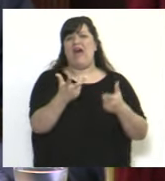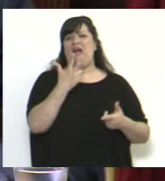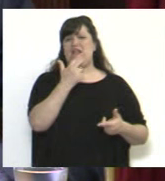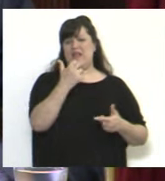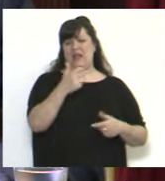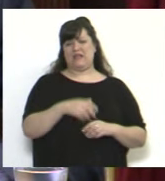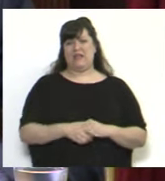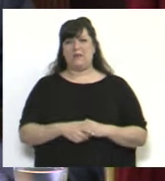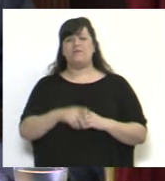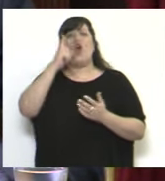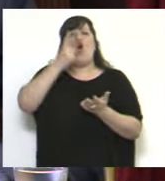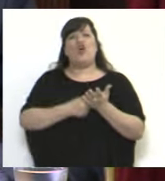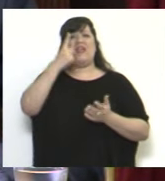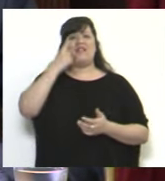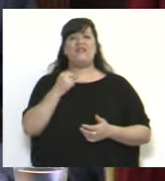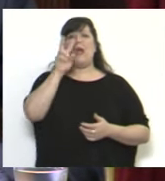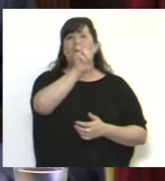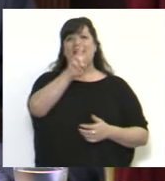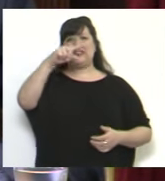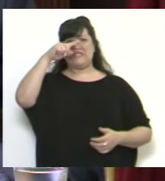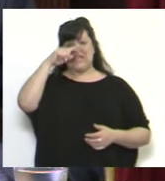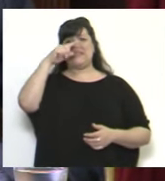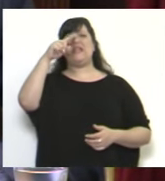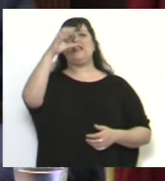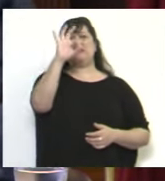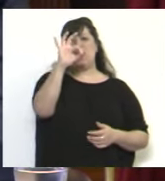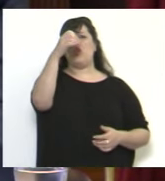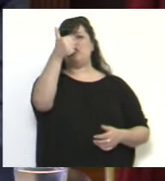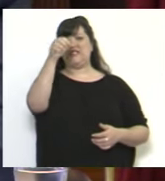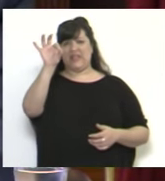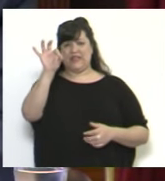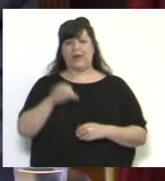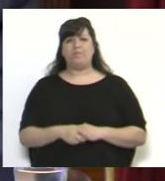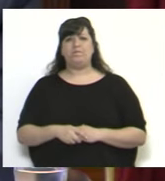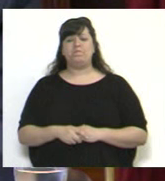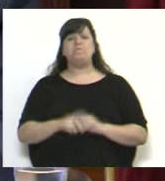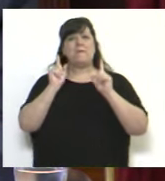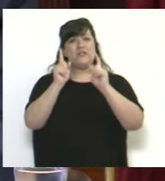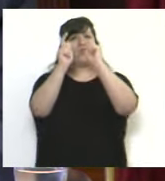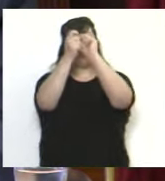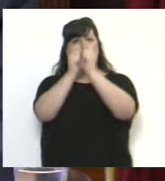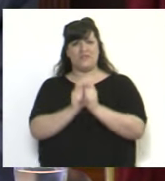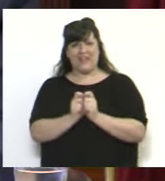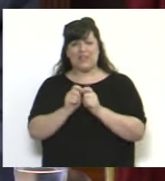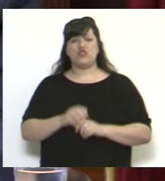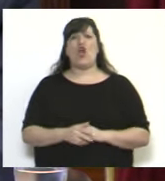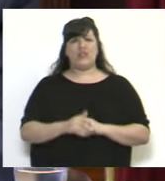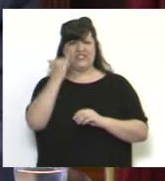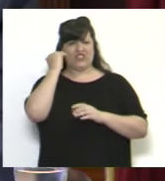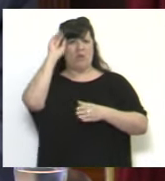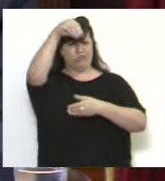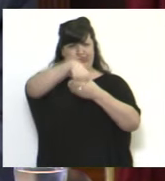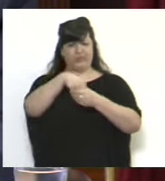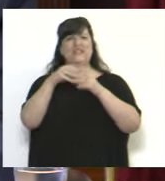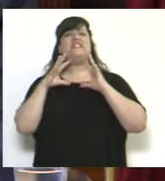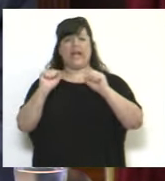eléctrica. Orden del día 2760. Con las modificaciones incorporadas